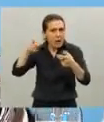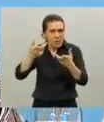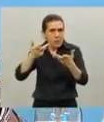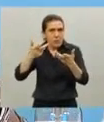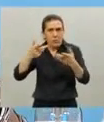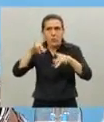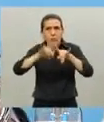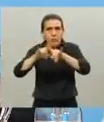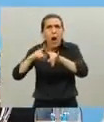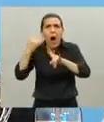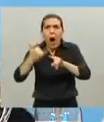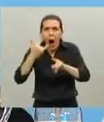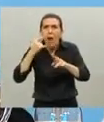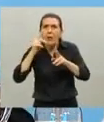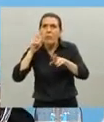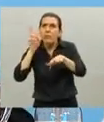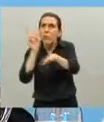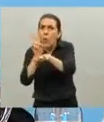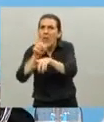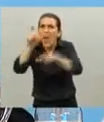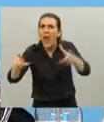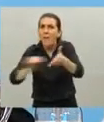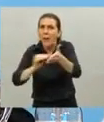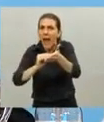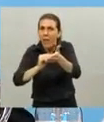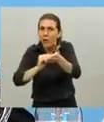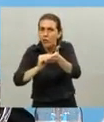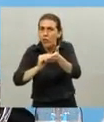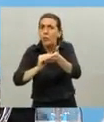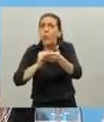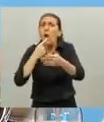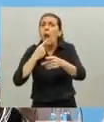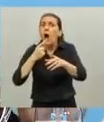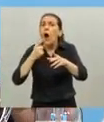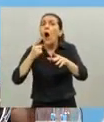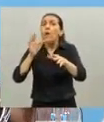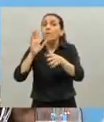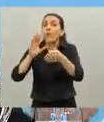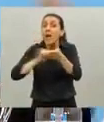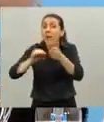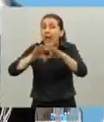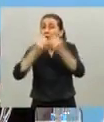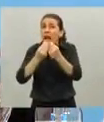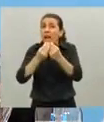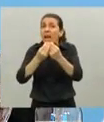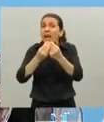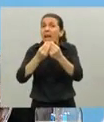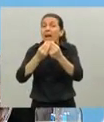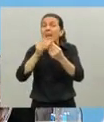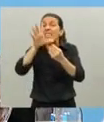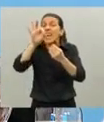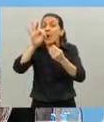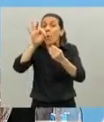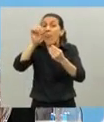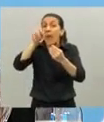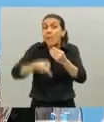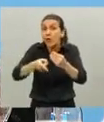de cuidado de sus trabajadores trabaja la mitad de sus trabajadores la otra mitad está suspendida y después se turna